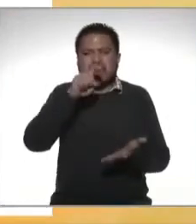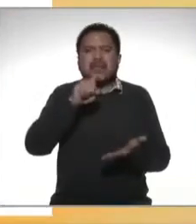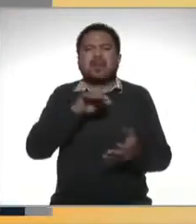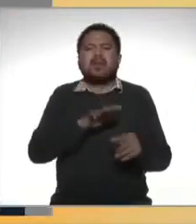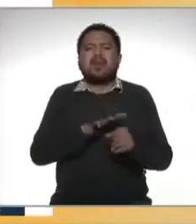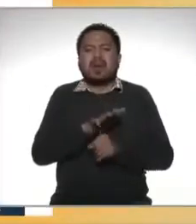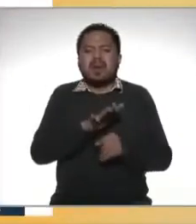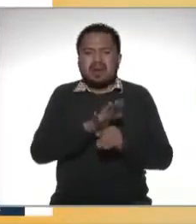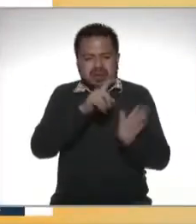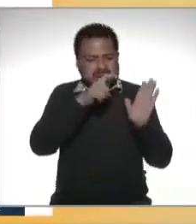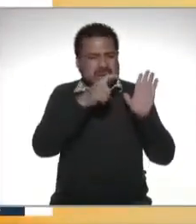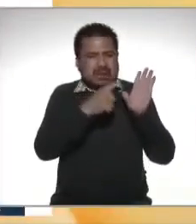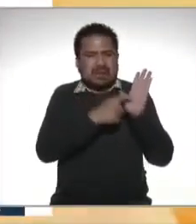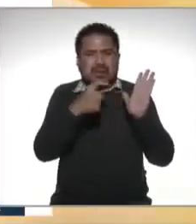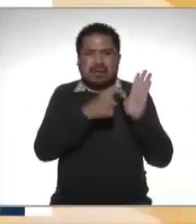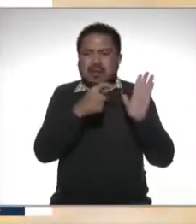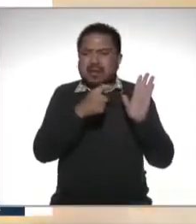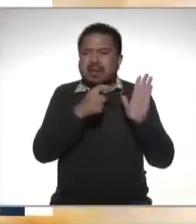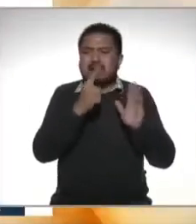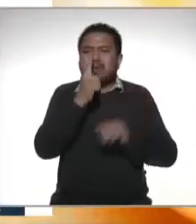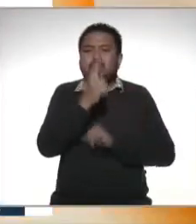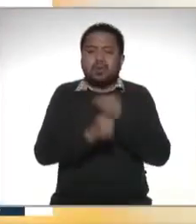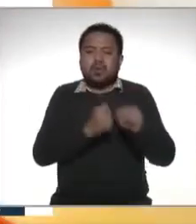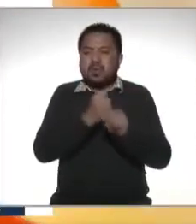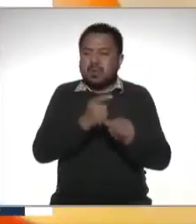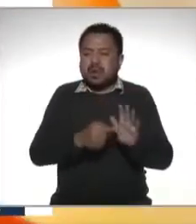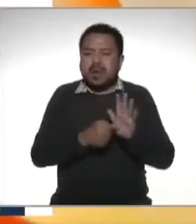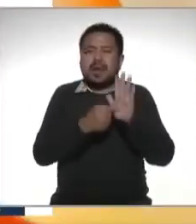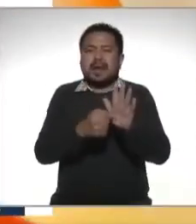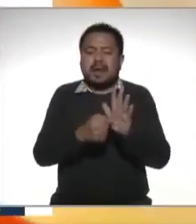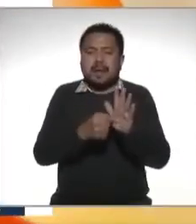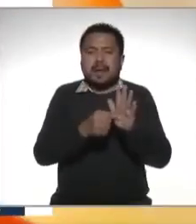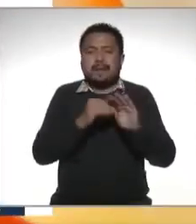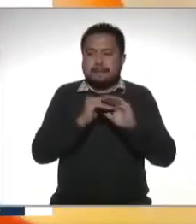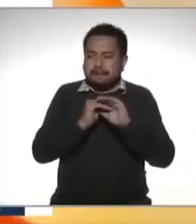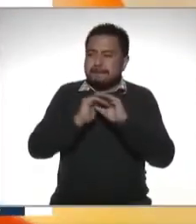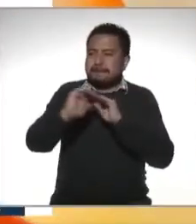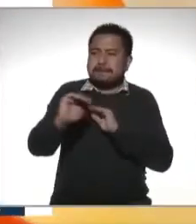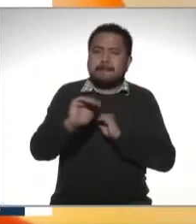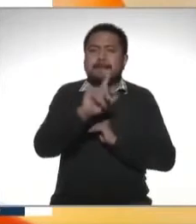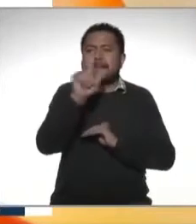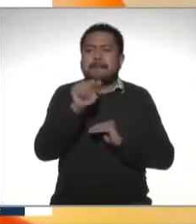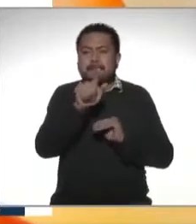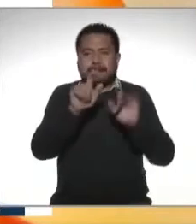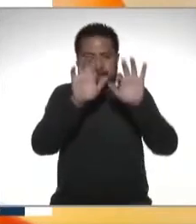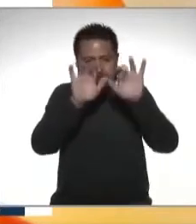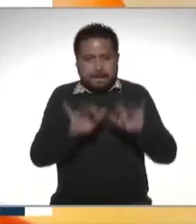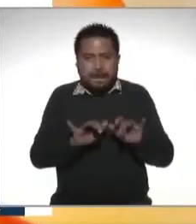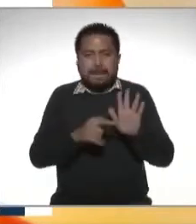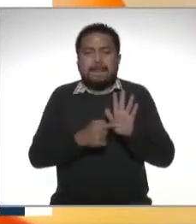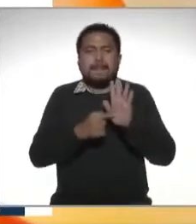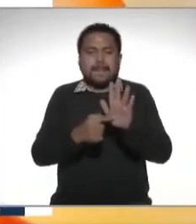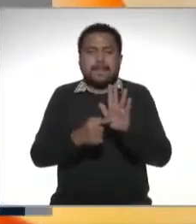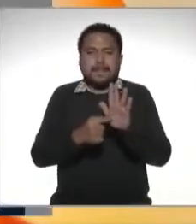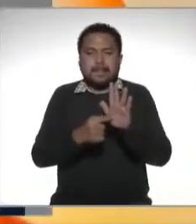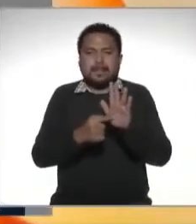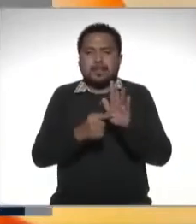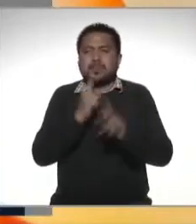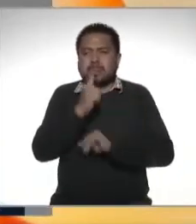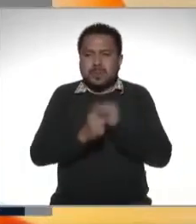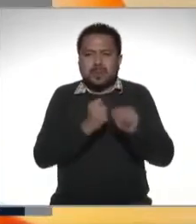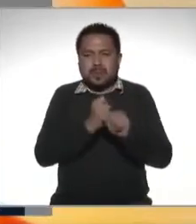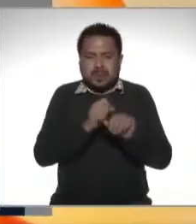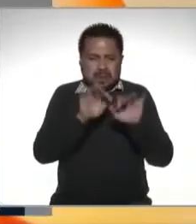es presentar declaración anual enviar y vamos a entrar a presentar declaración